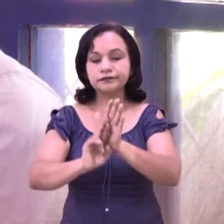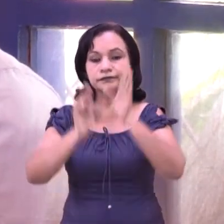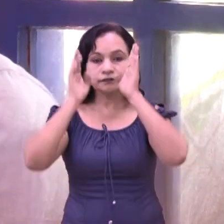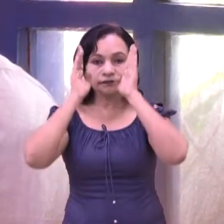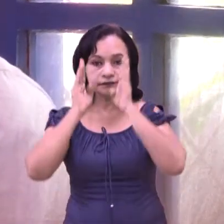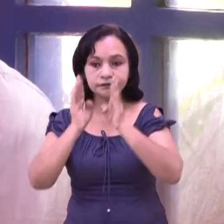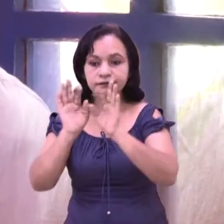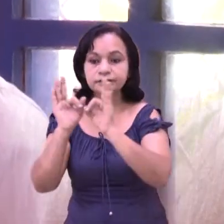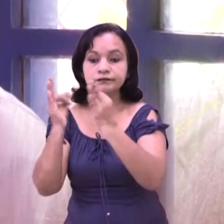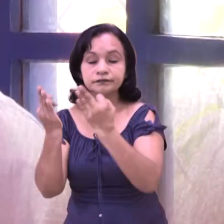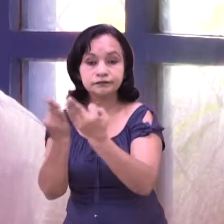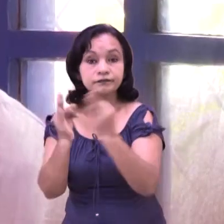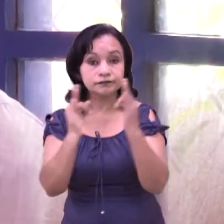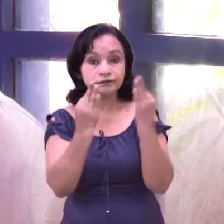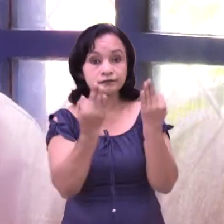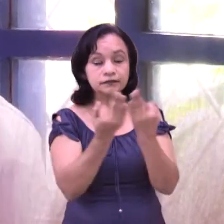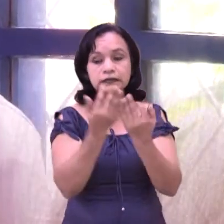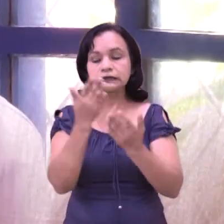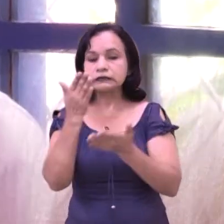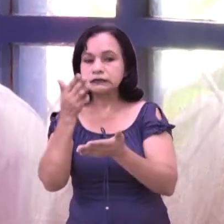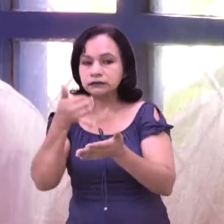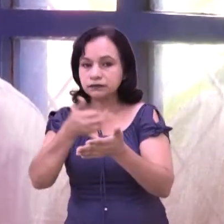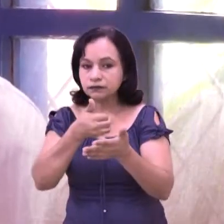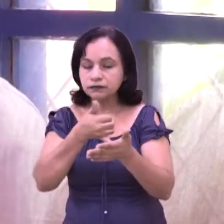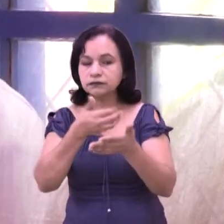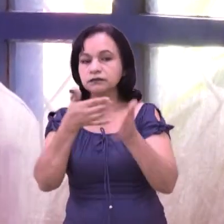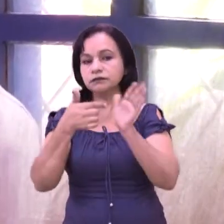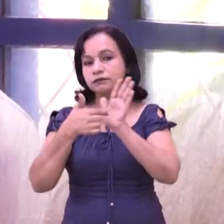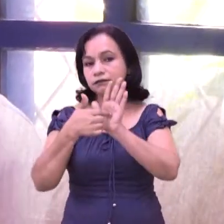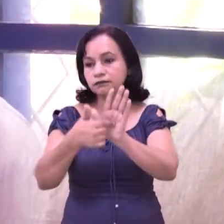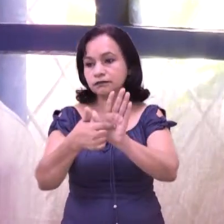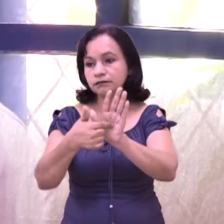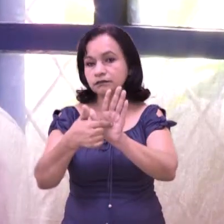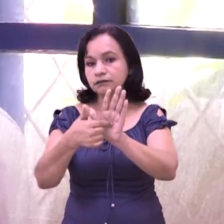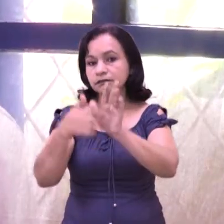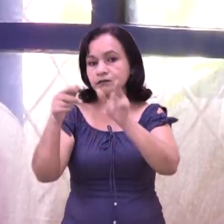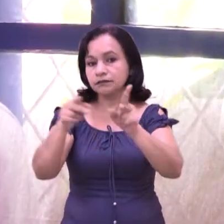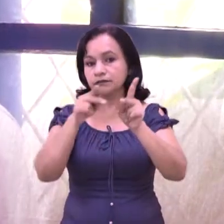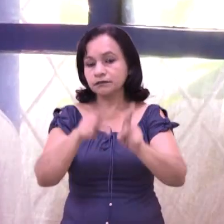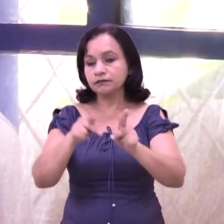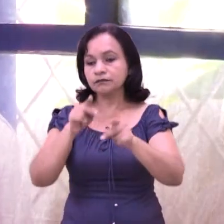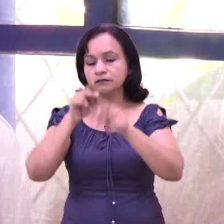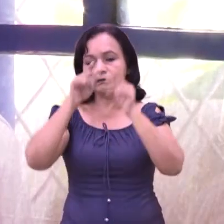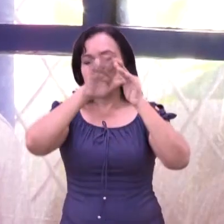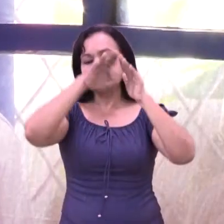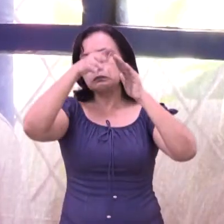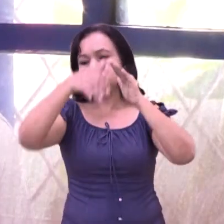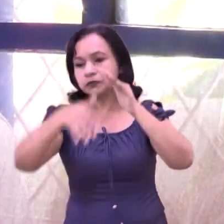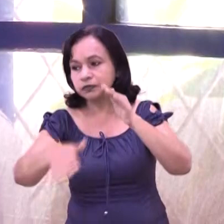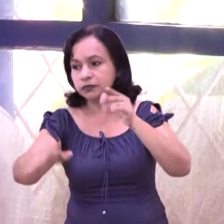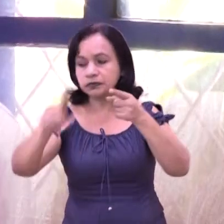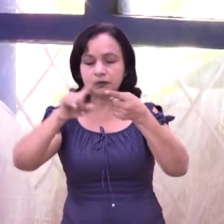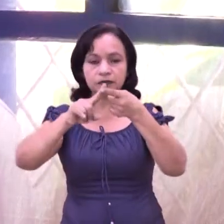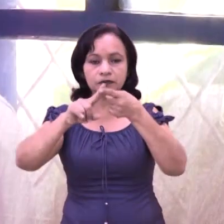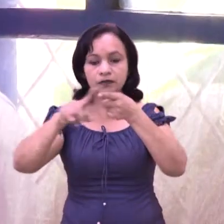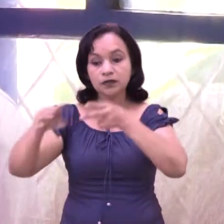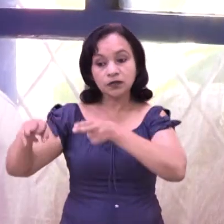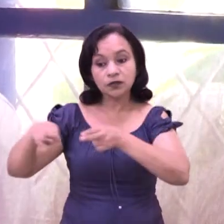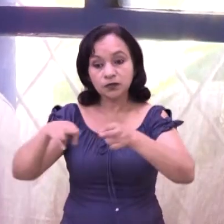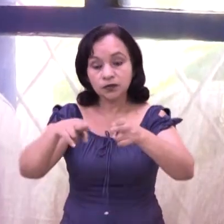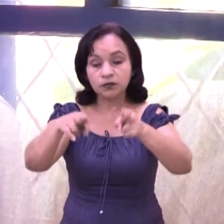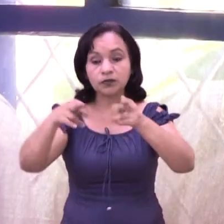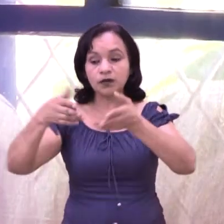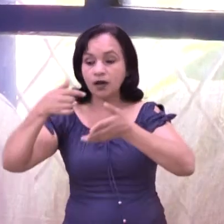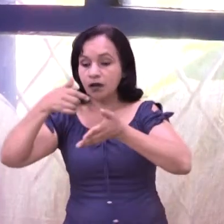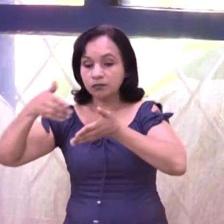atención a las familias con altos riesgos, digamos, por ejemplo, en los puntos de deslave, en los puntos de salida de río o